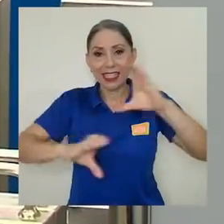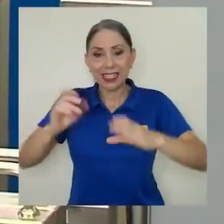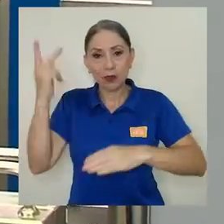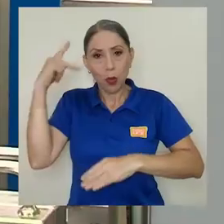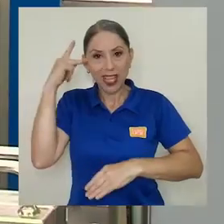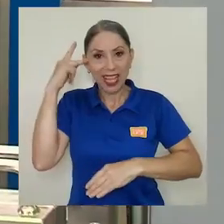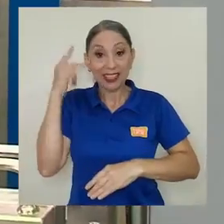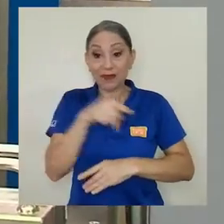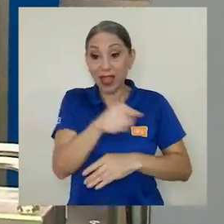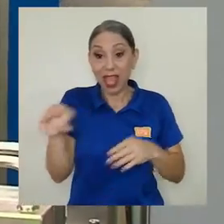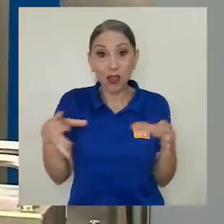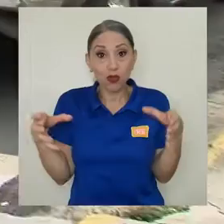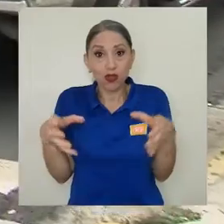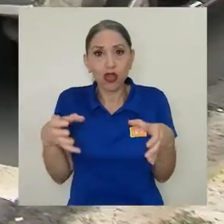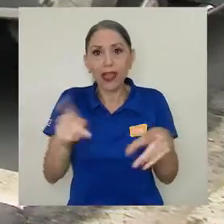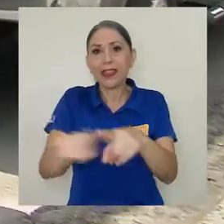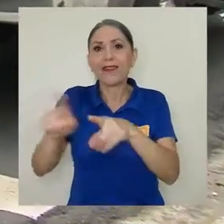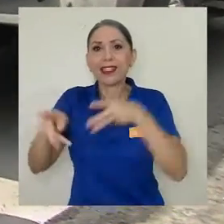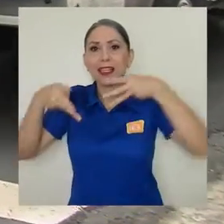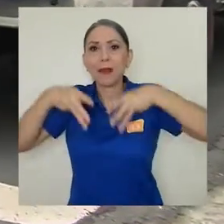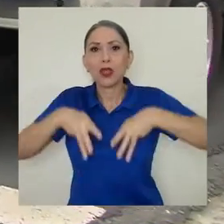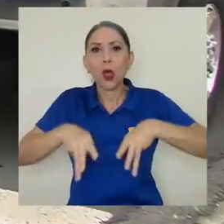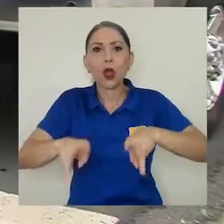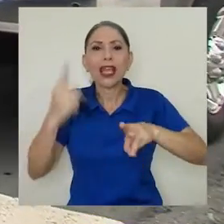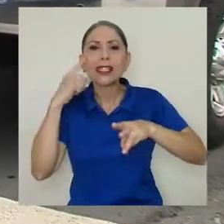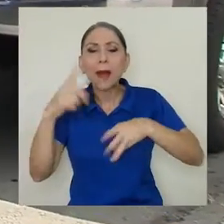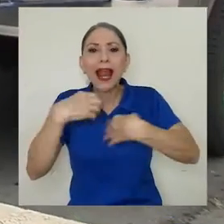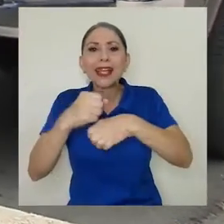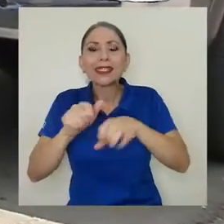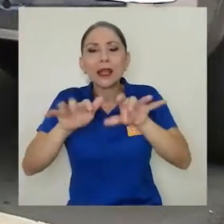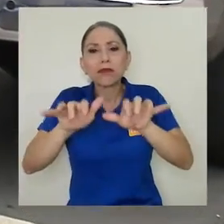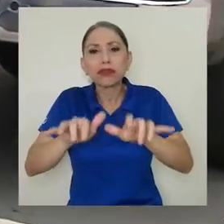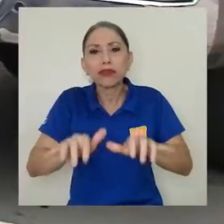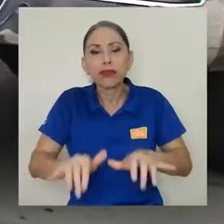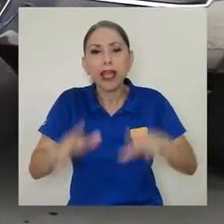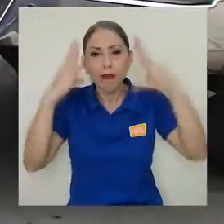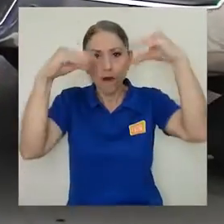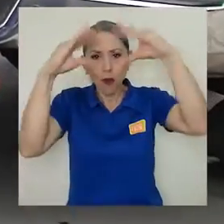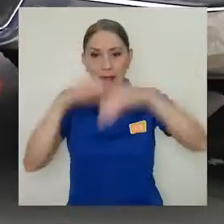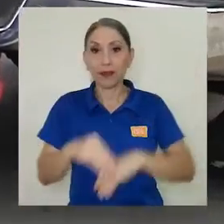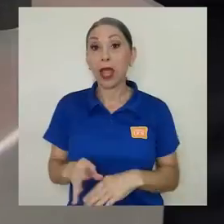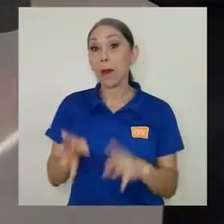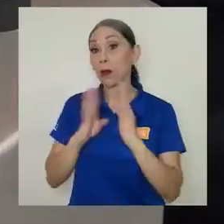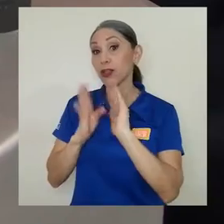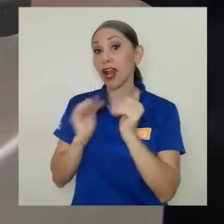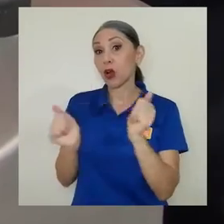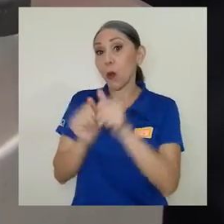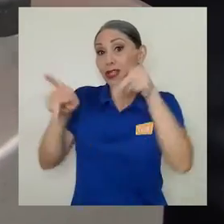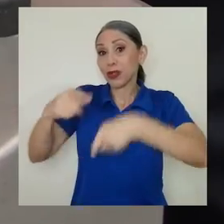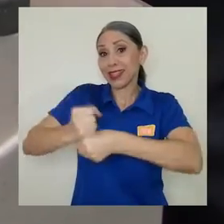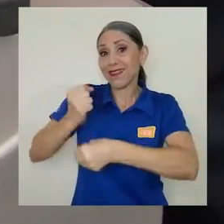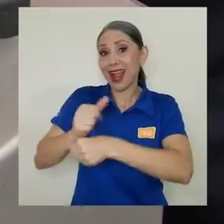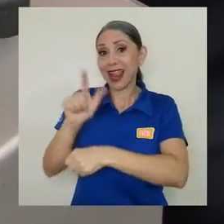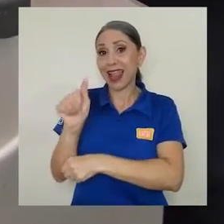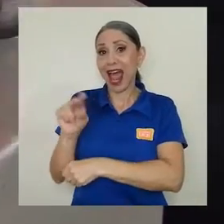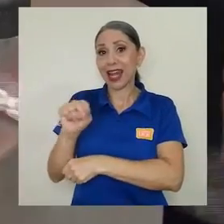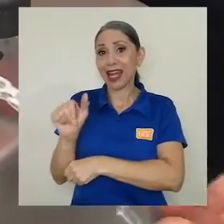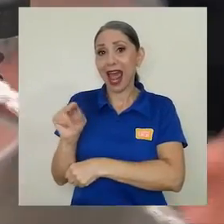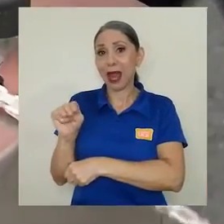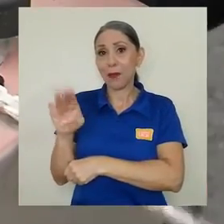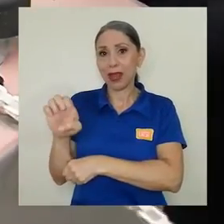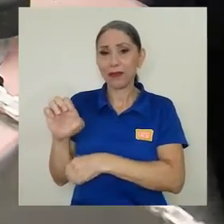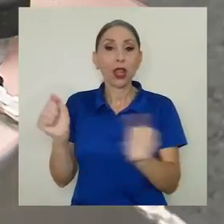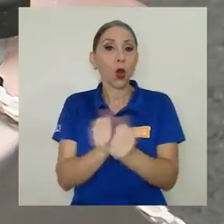quienes implementarán diversas metodologías para elaborar el informe. Conversar con personal de la ANAME, con su director, con